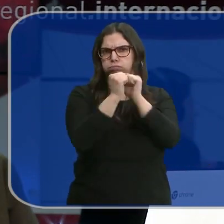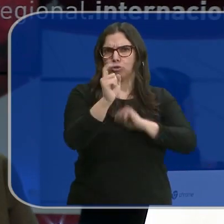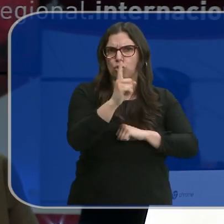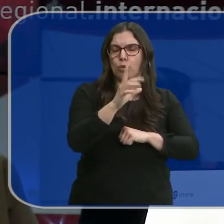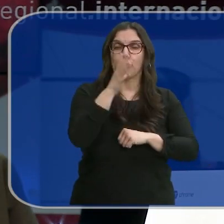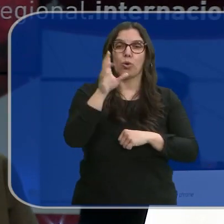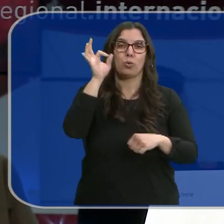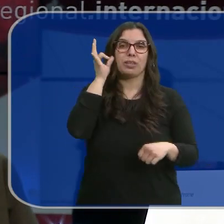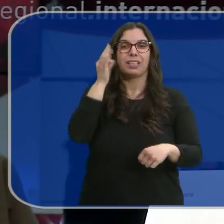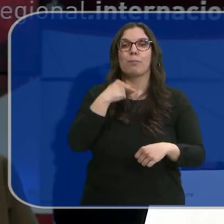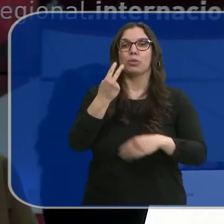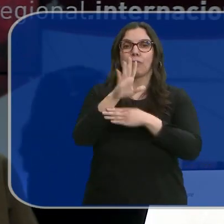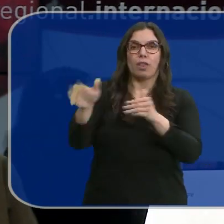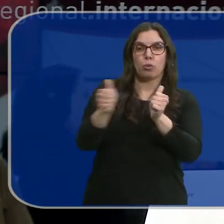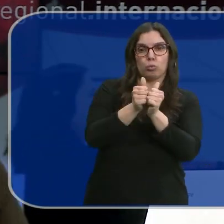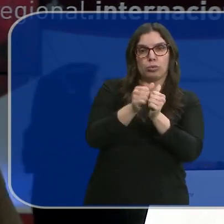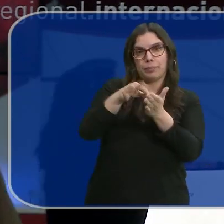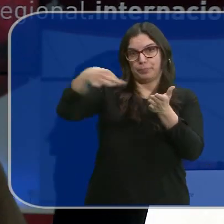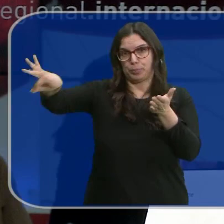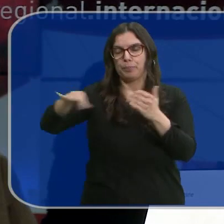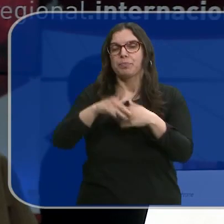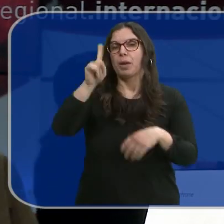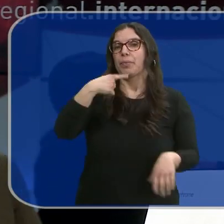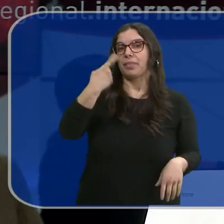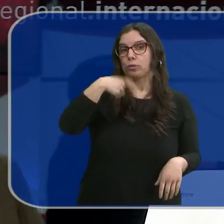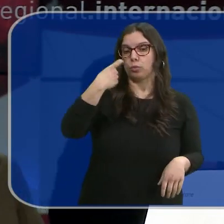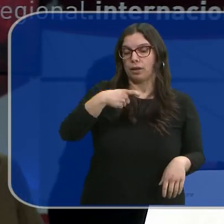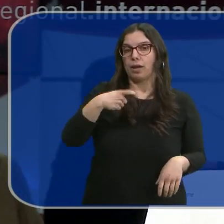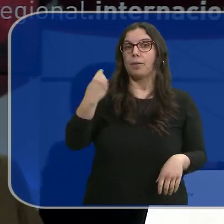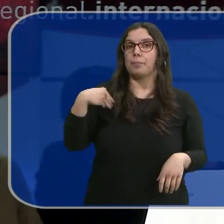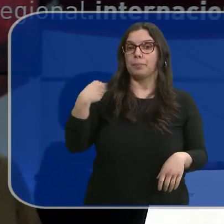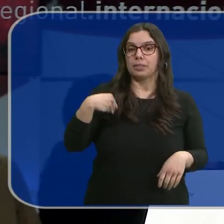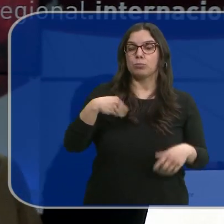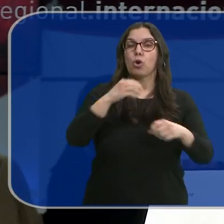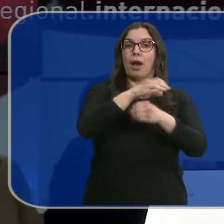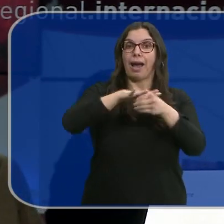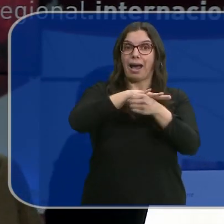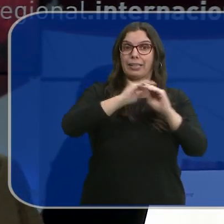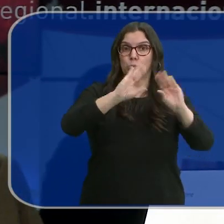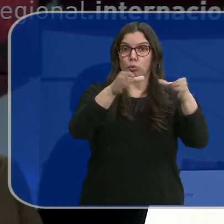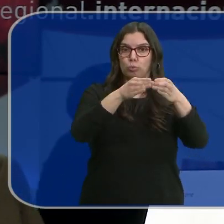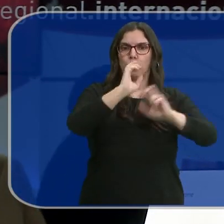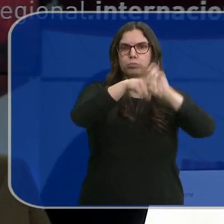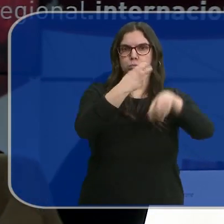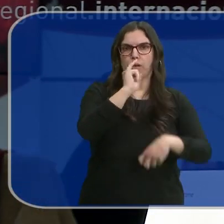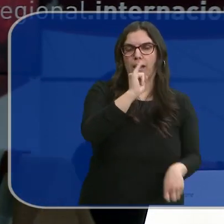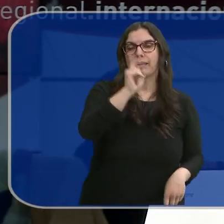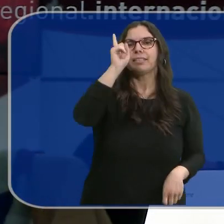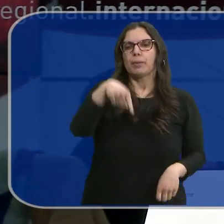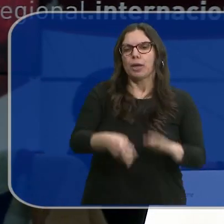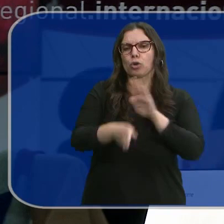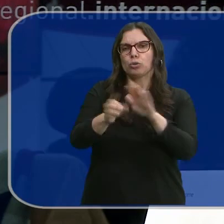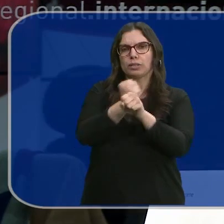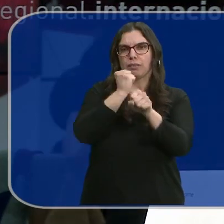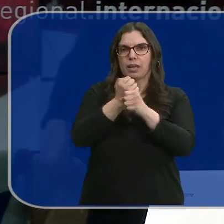apartar a Nuria Rubio como portavoz adjunta. Tudanca adelanta también que habrá reestructuración de áreas en el grupo y garantiza que se seguirá